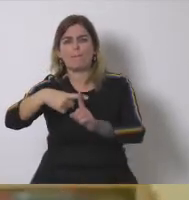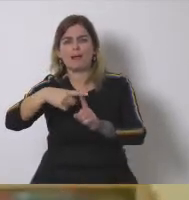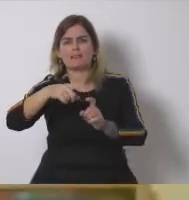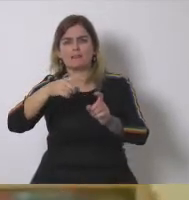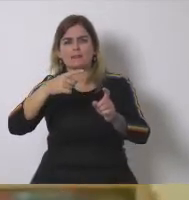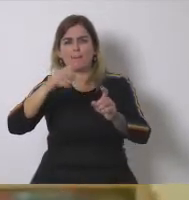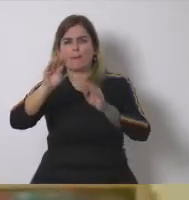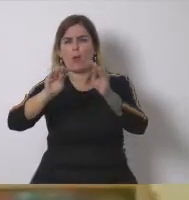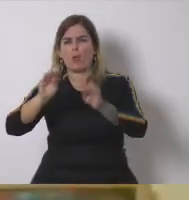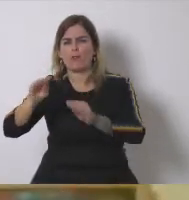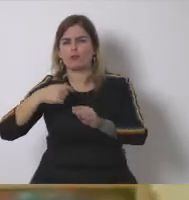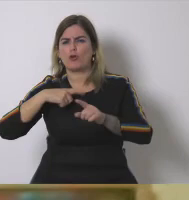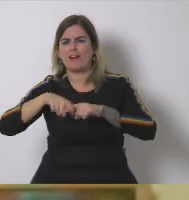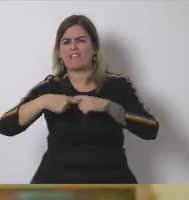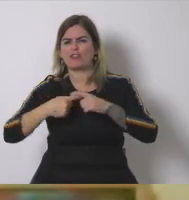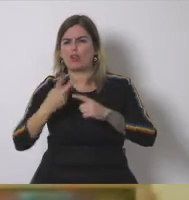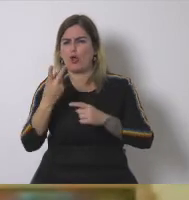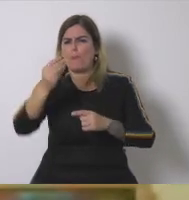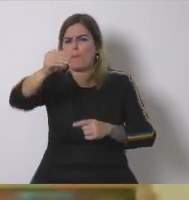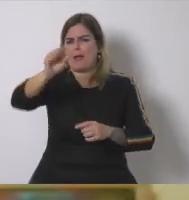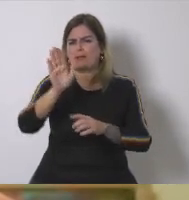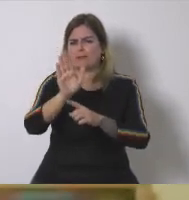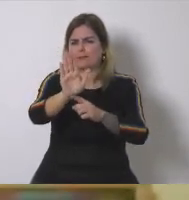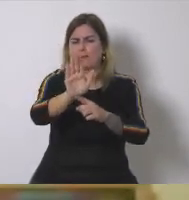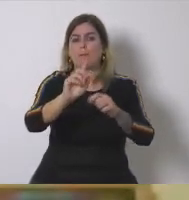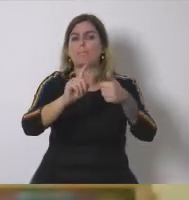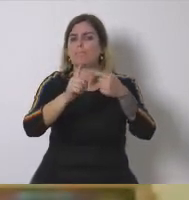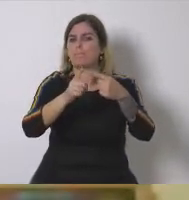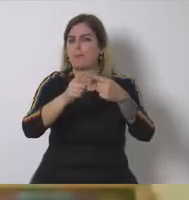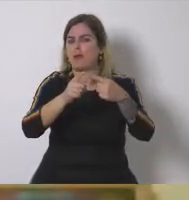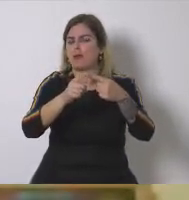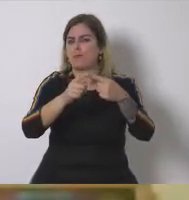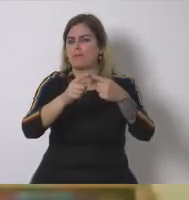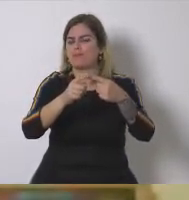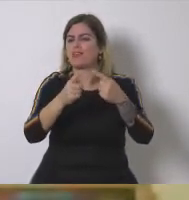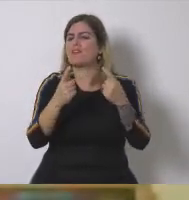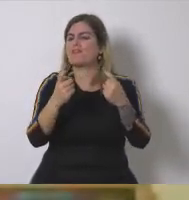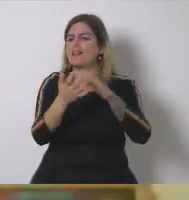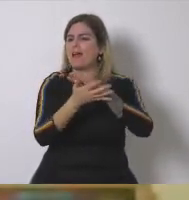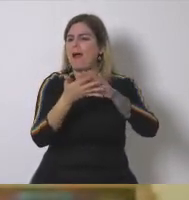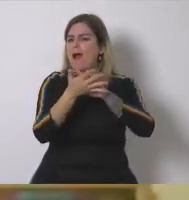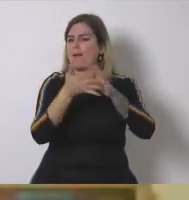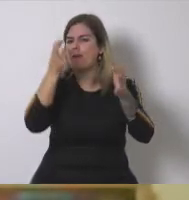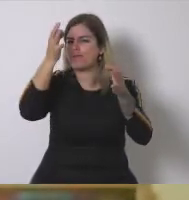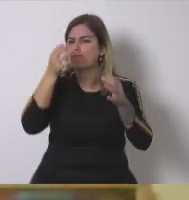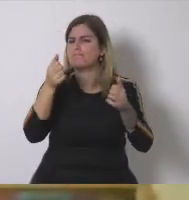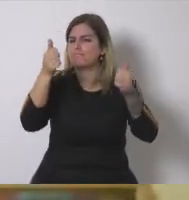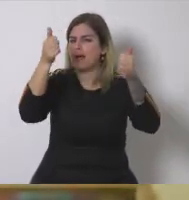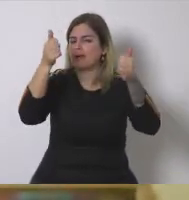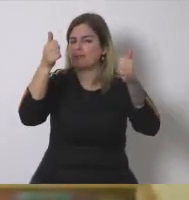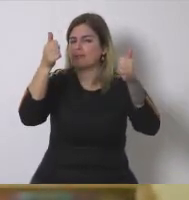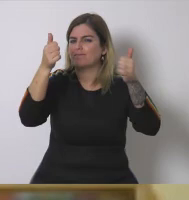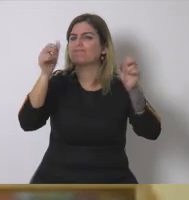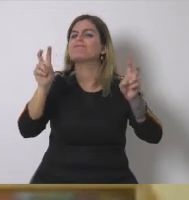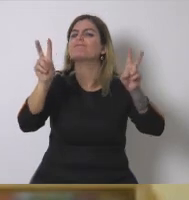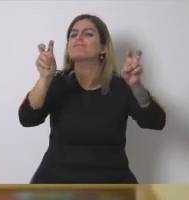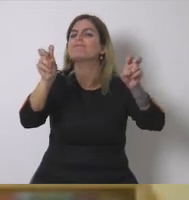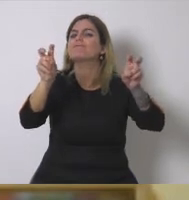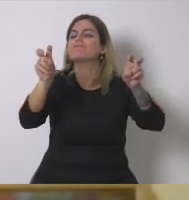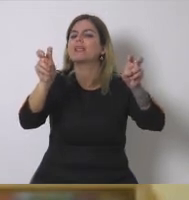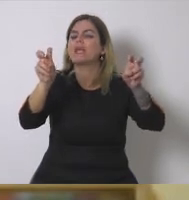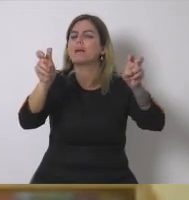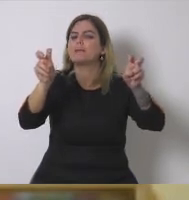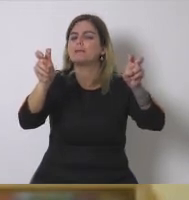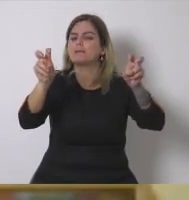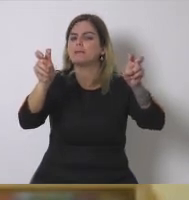preguntas tengo dos o tres reflexiones más la primera creo que no se ha hablado lo suficiente aunque ya